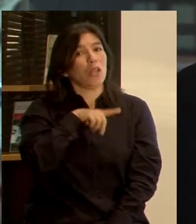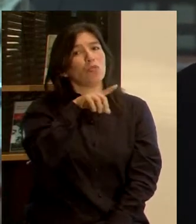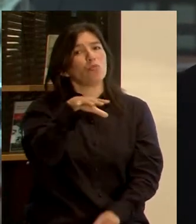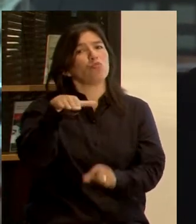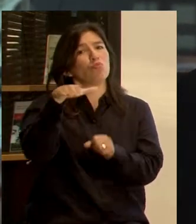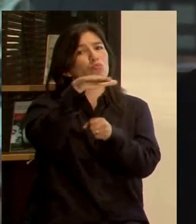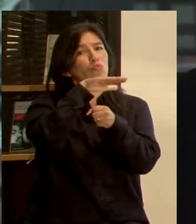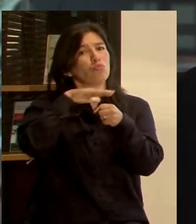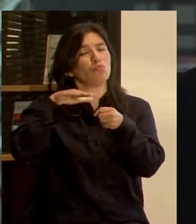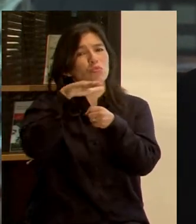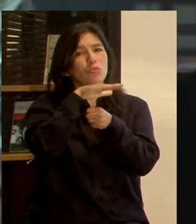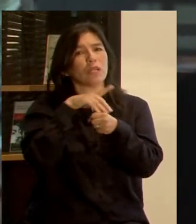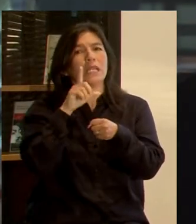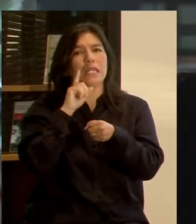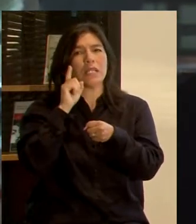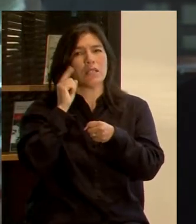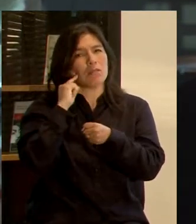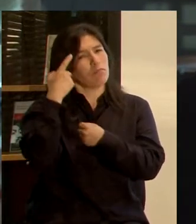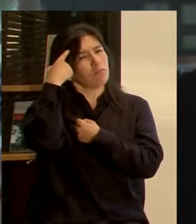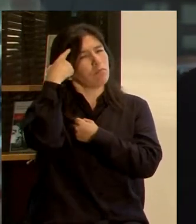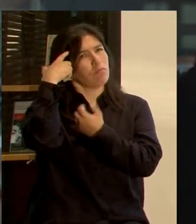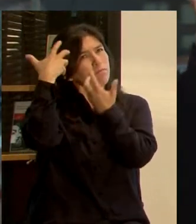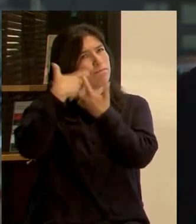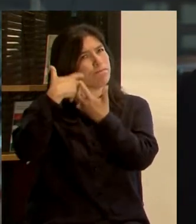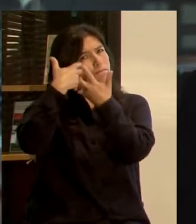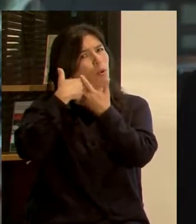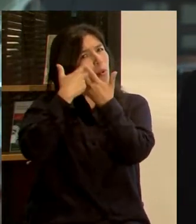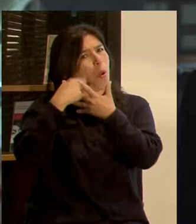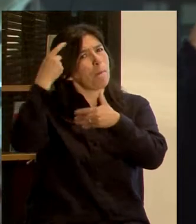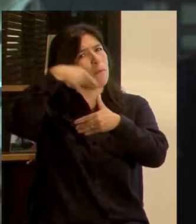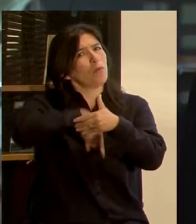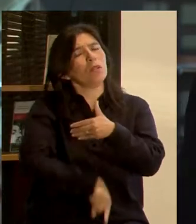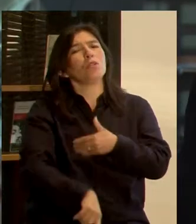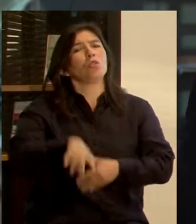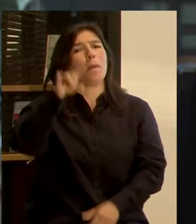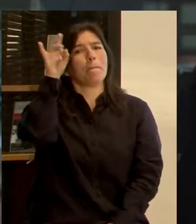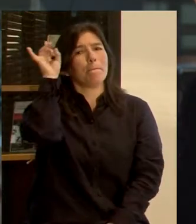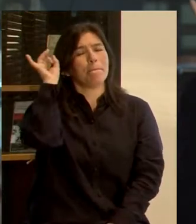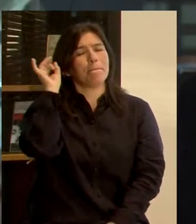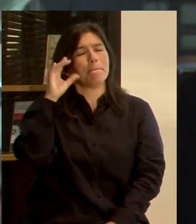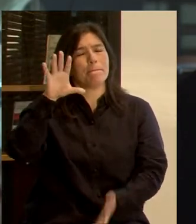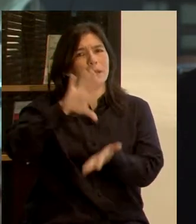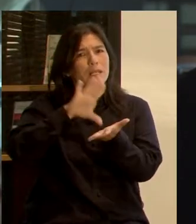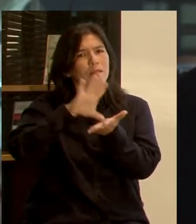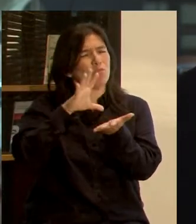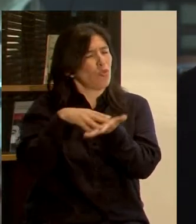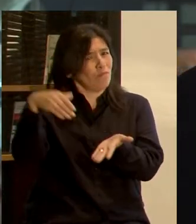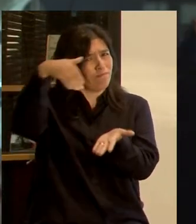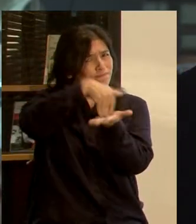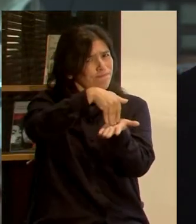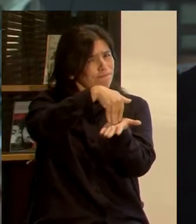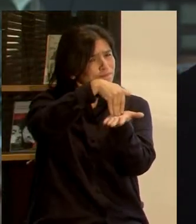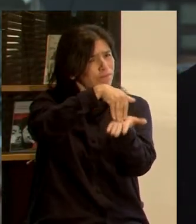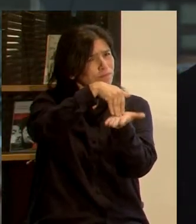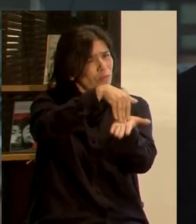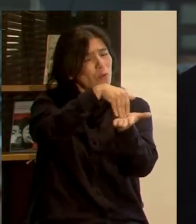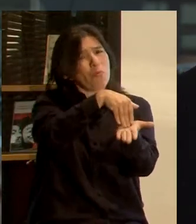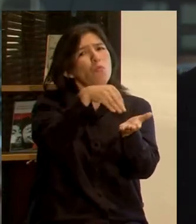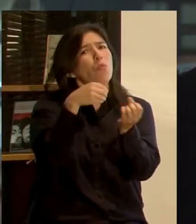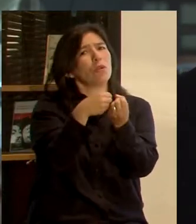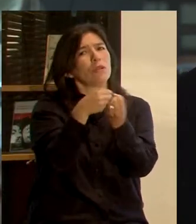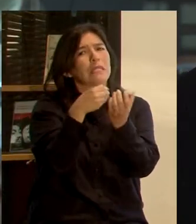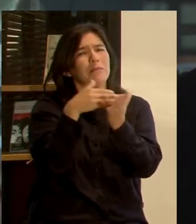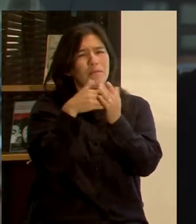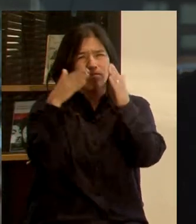condición que tiene que hacer una inflexión muy profunda. Somos un país tremendamente centralizado y tremendamente